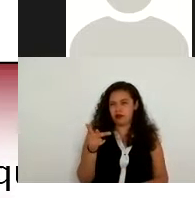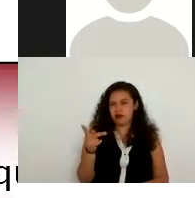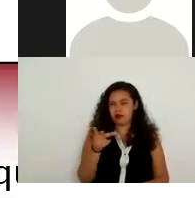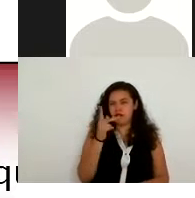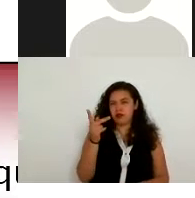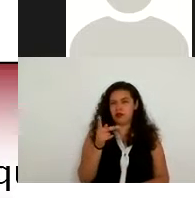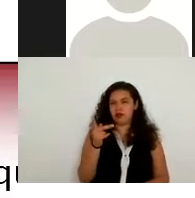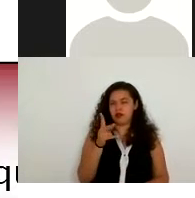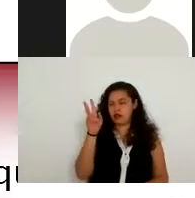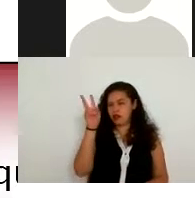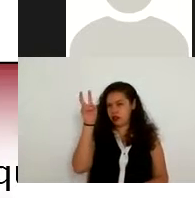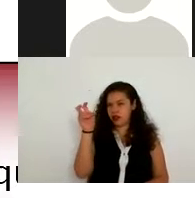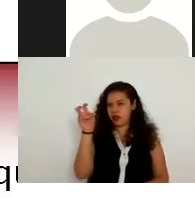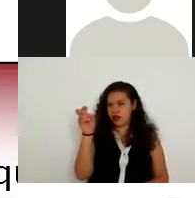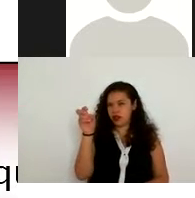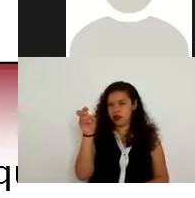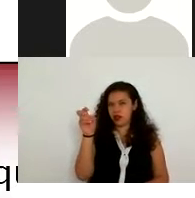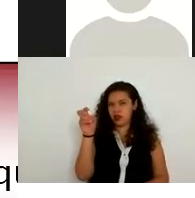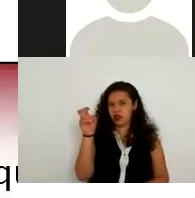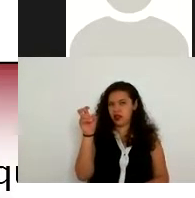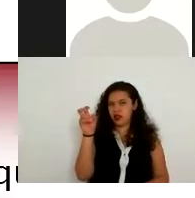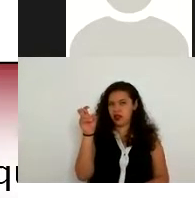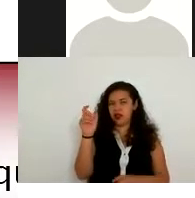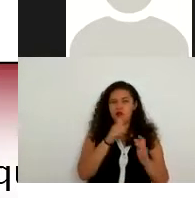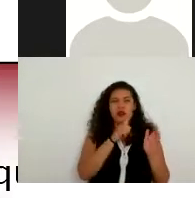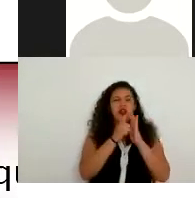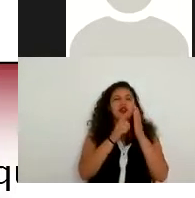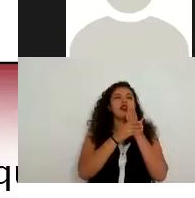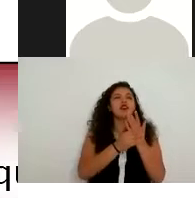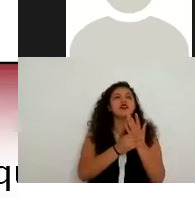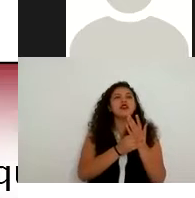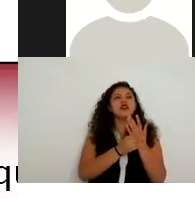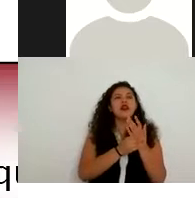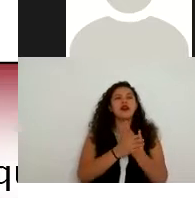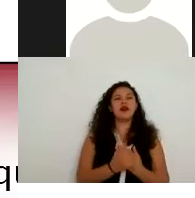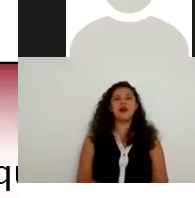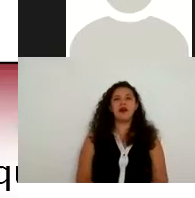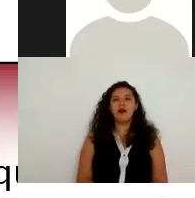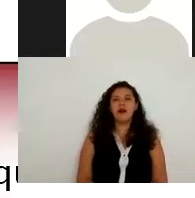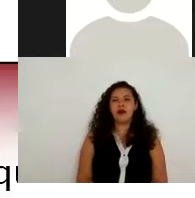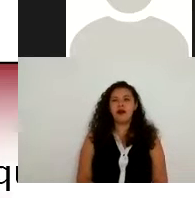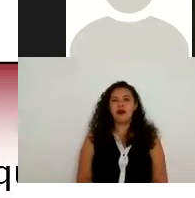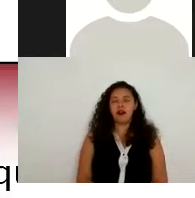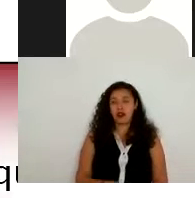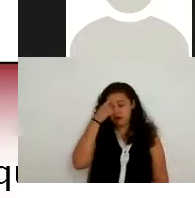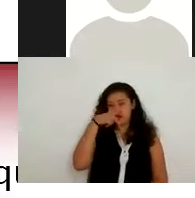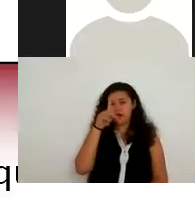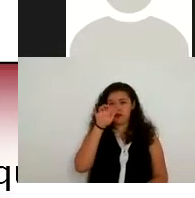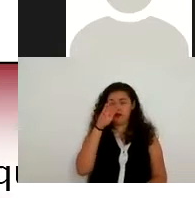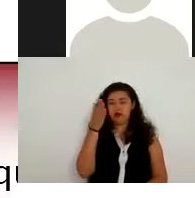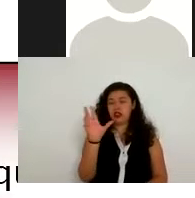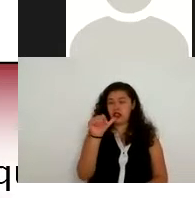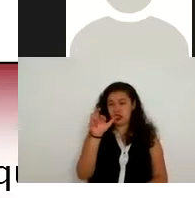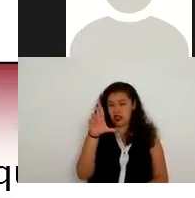tema y con esta figura que refiere la ley en cuanto se recibe una solicitud ARCO existe un